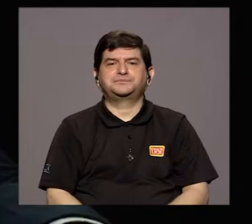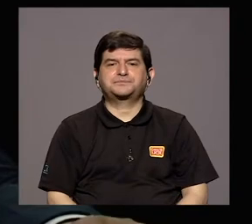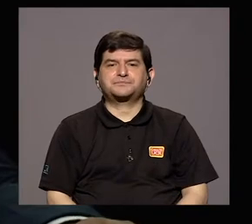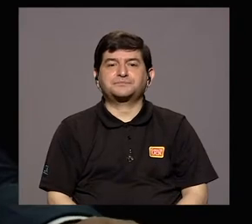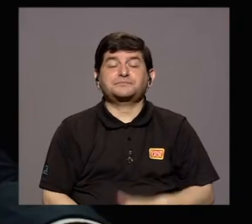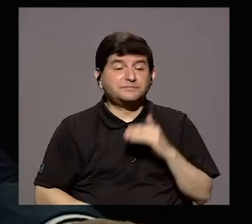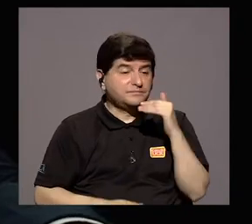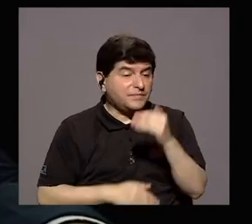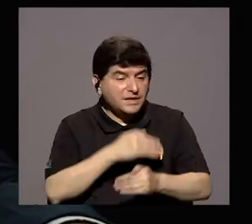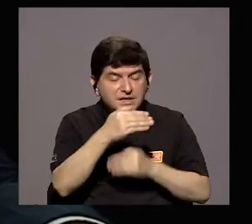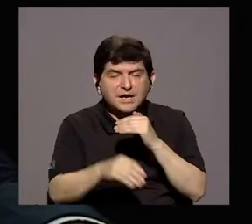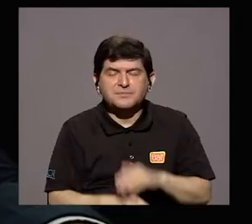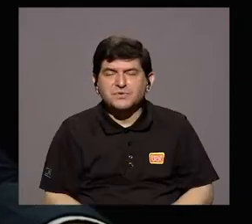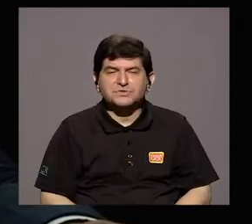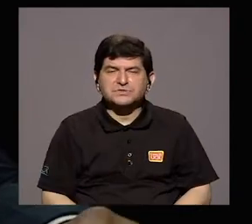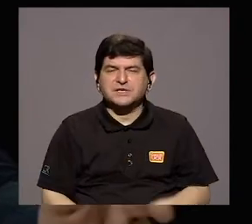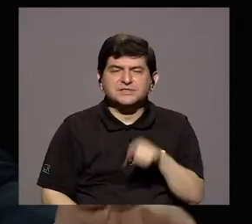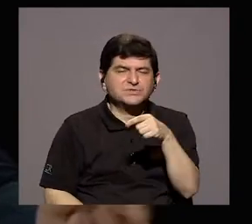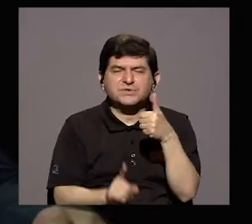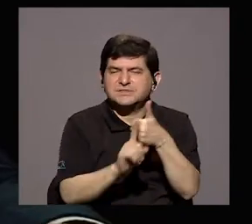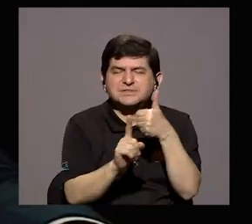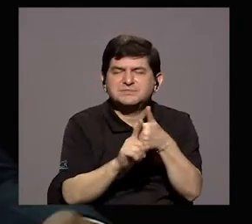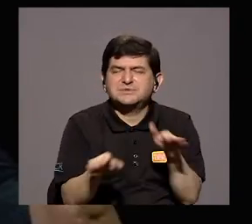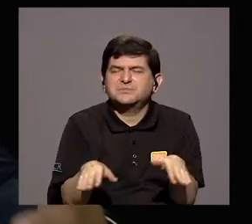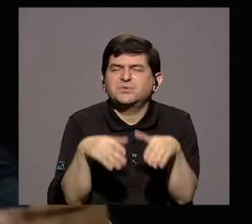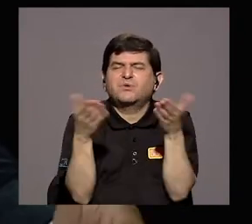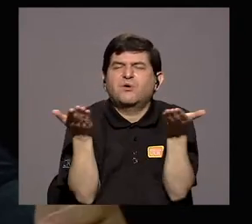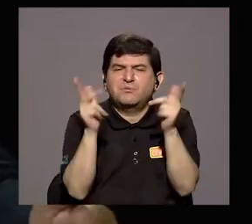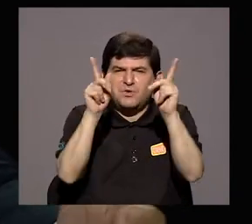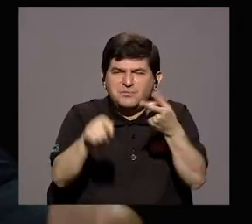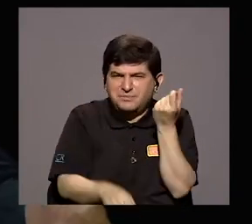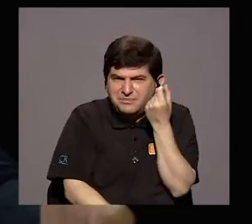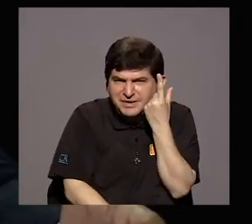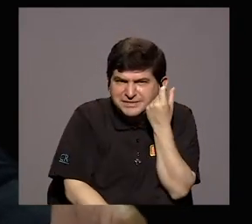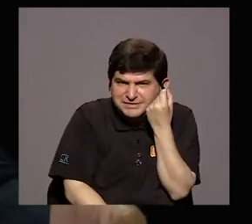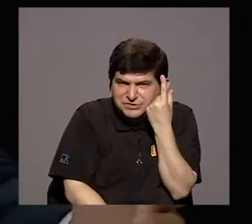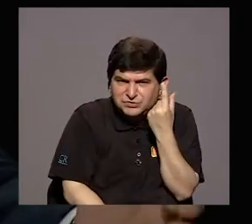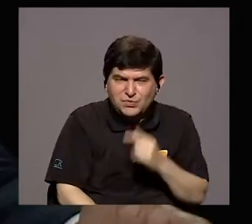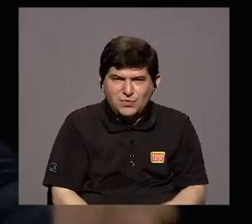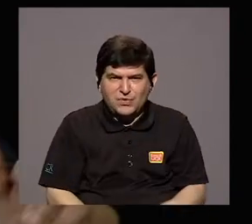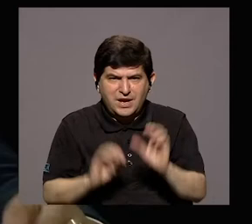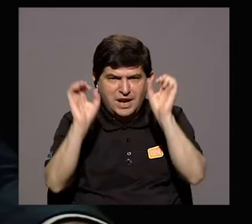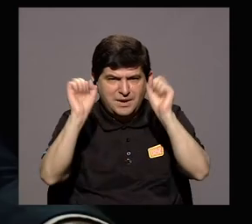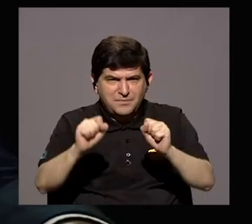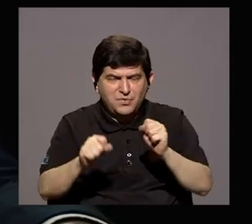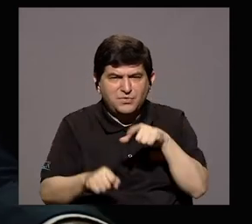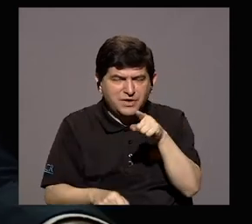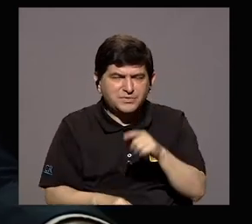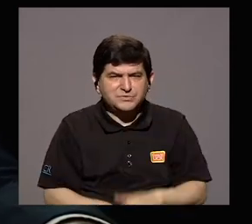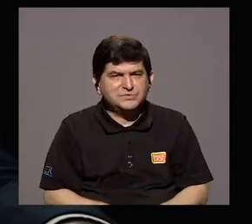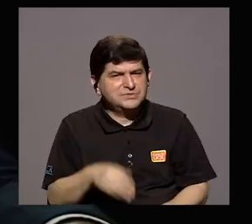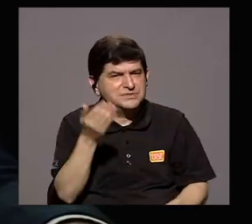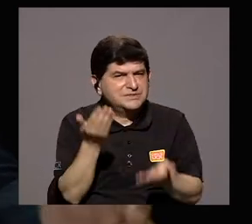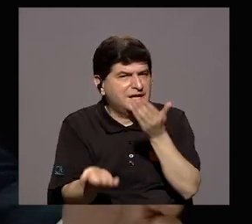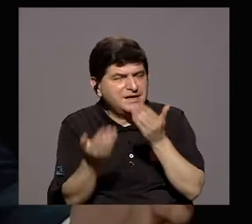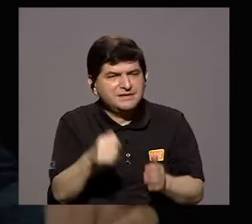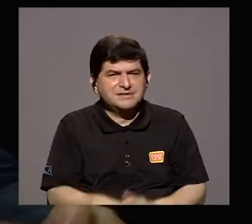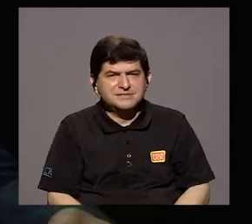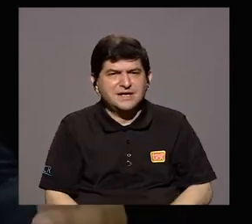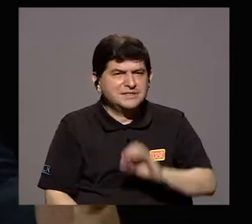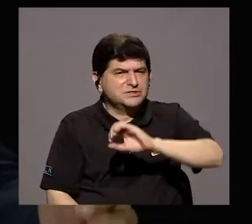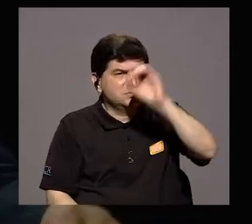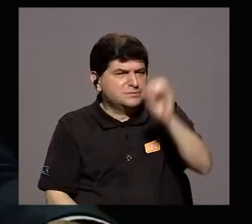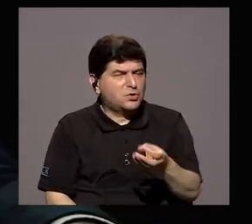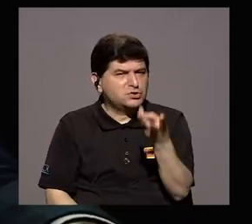el proceso de digitalización? Y tal vez para que la gente lo pueda comprender, si se puede animar a darme eso en algún